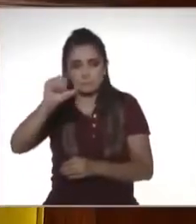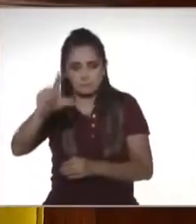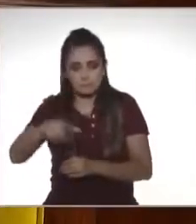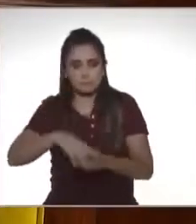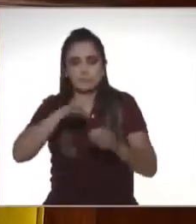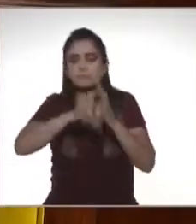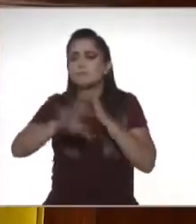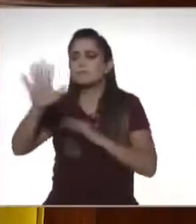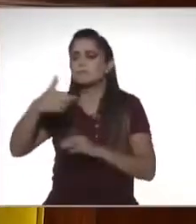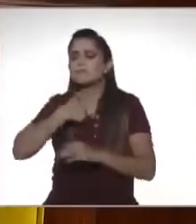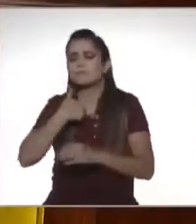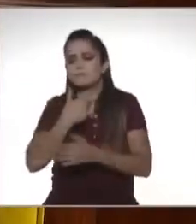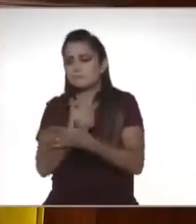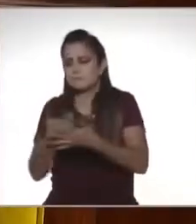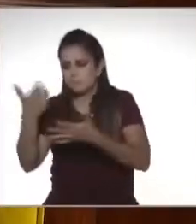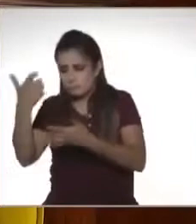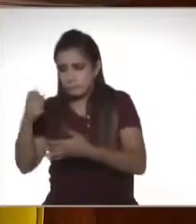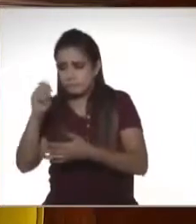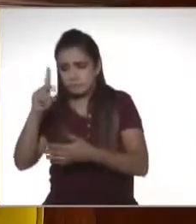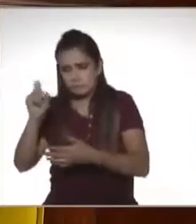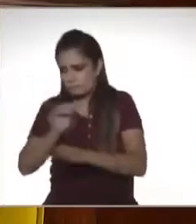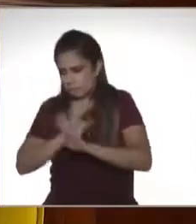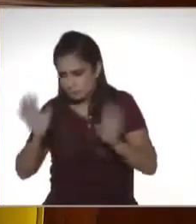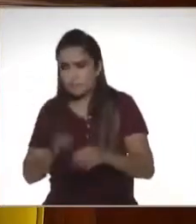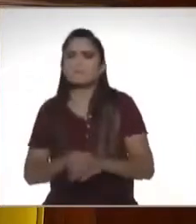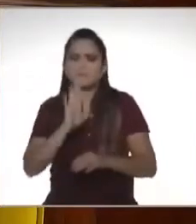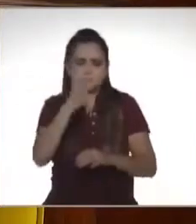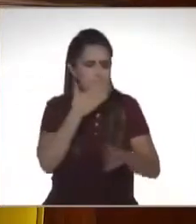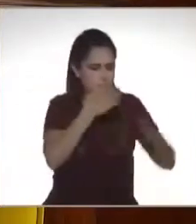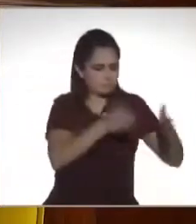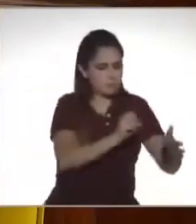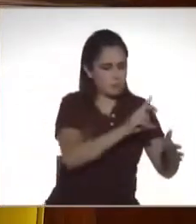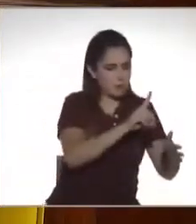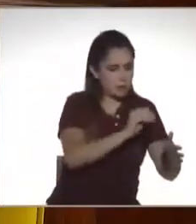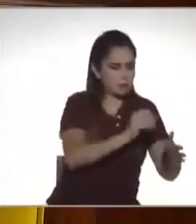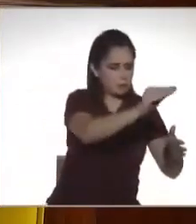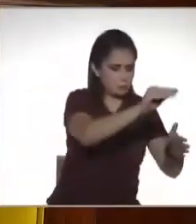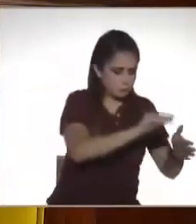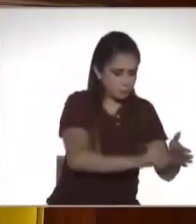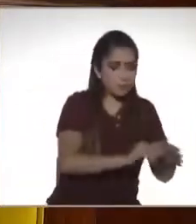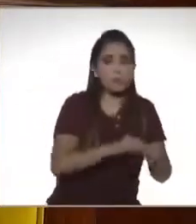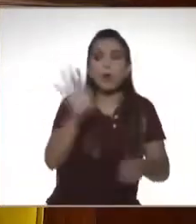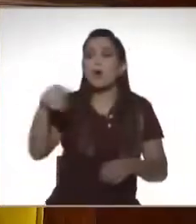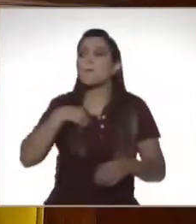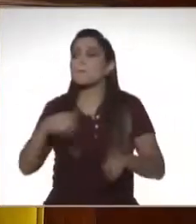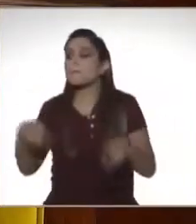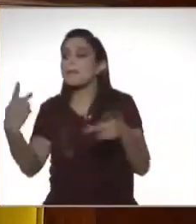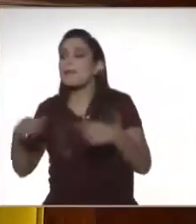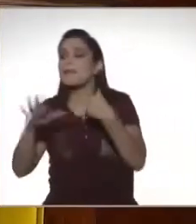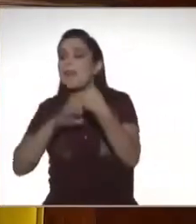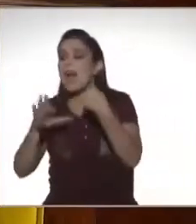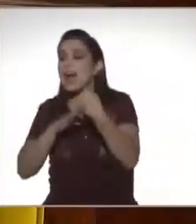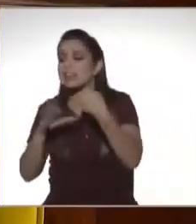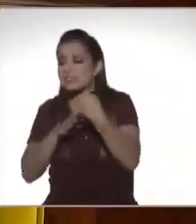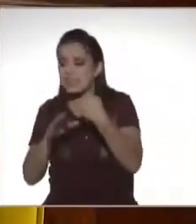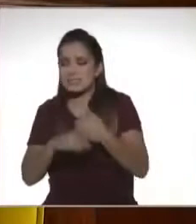voy a ir a por sueldos, bueno, te pongo en la cajita de sueldos y no tienes problema. Ah, pero ¿sabes qué? También ya voy a vender tasas grabadas. Ah, no, entonces ¿sabes qué? Vas a